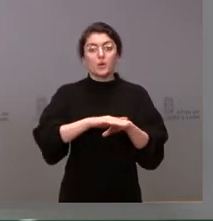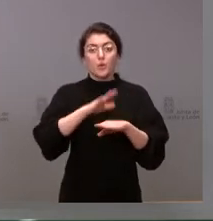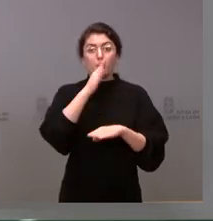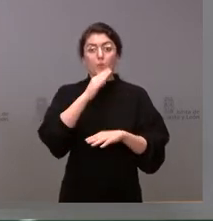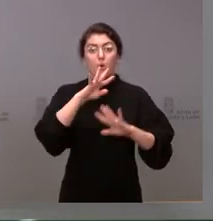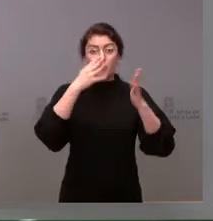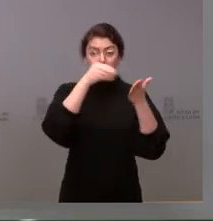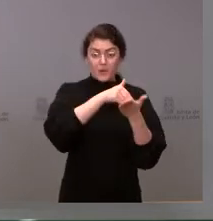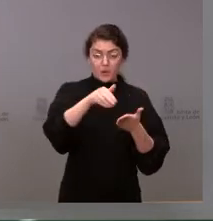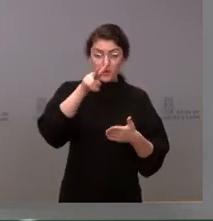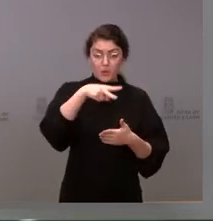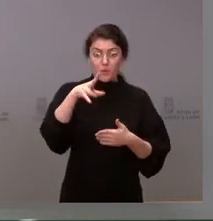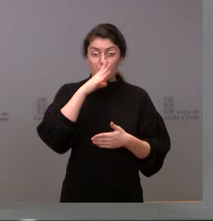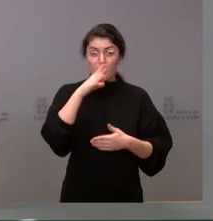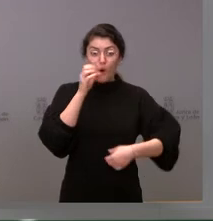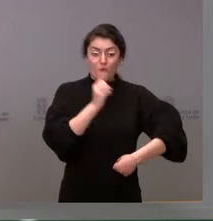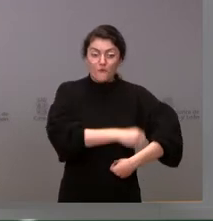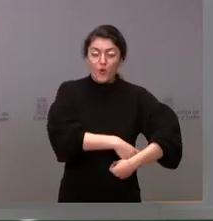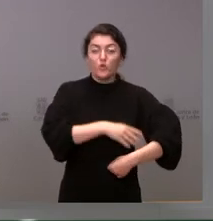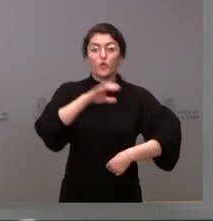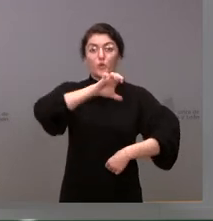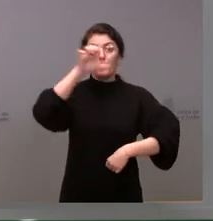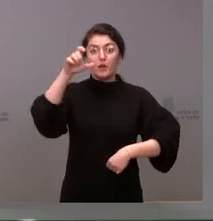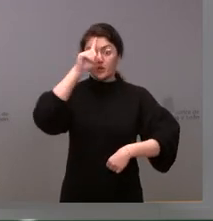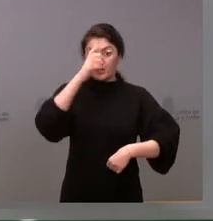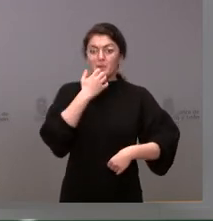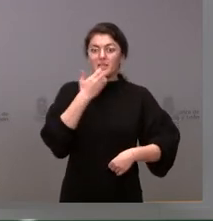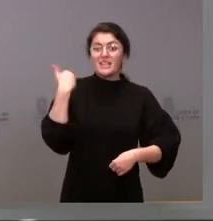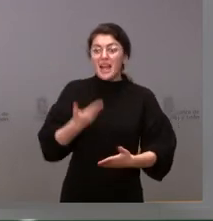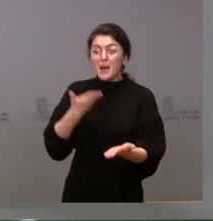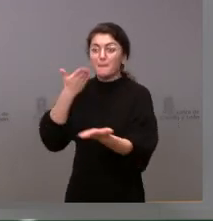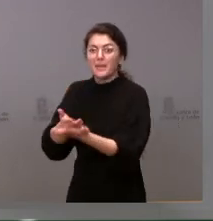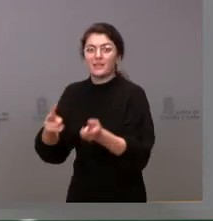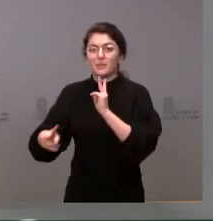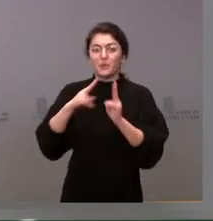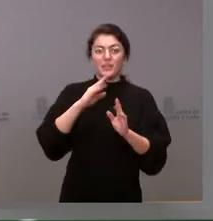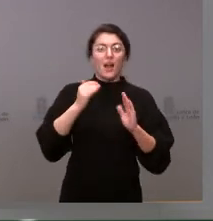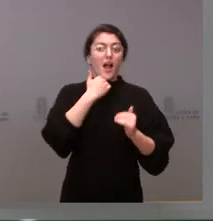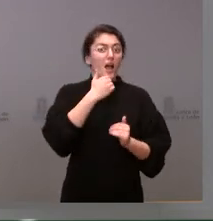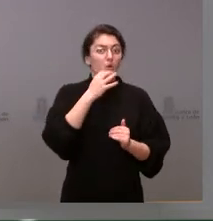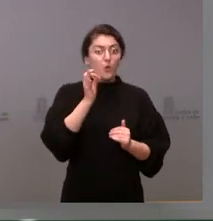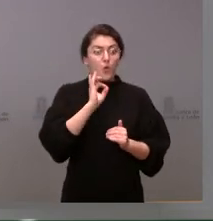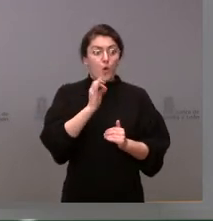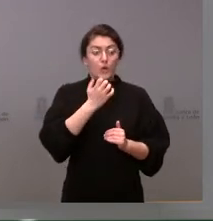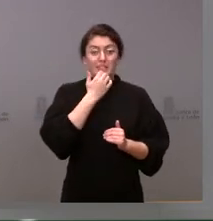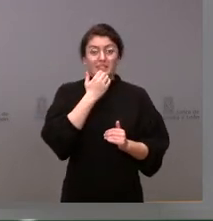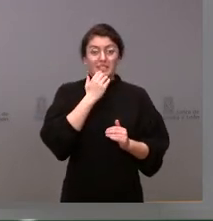de euros de los fondos europeos se ha hecho ya el requerimiento ha habido contestación piensa la Junta llevar el tema a los tribunales